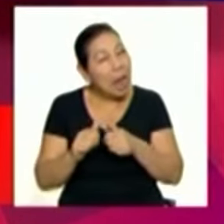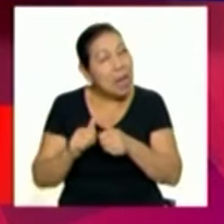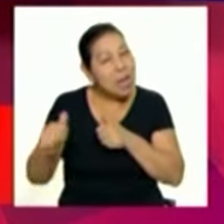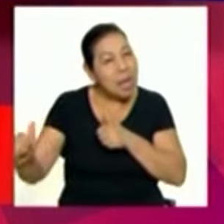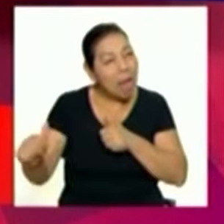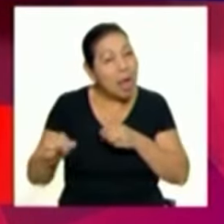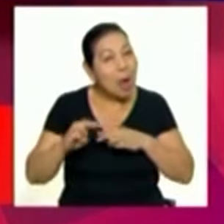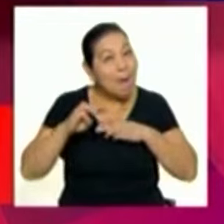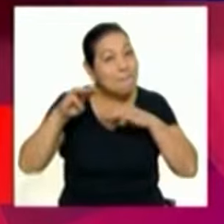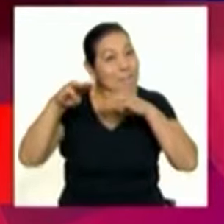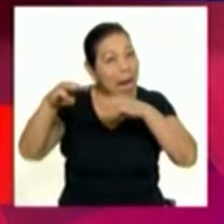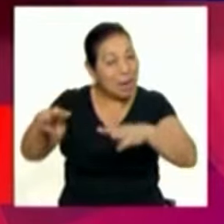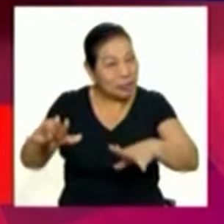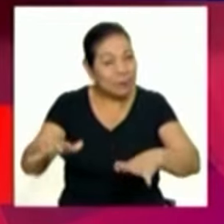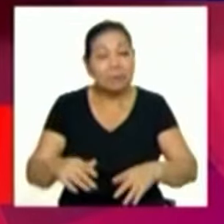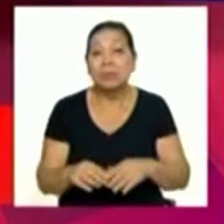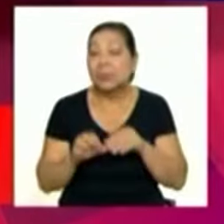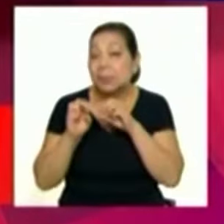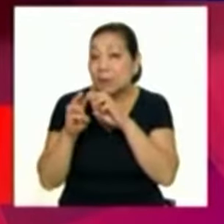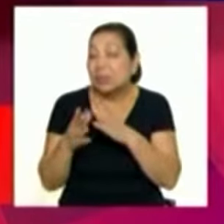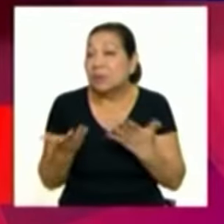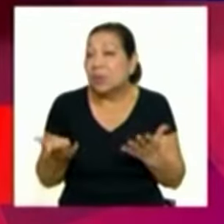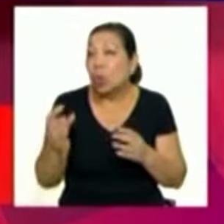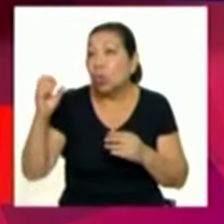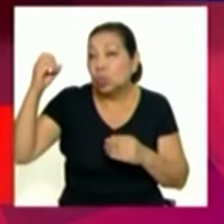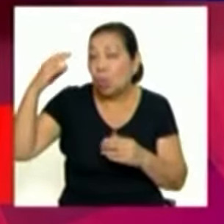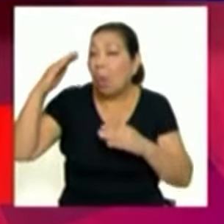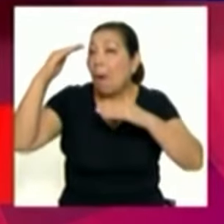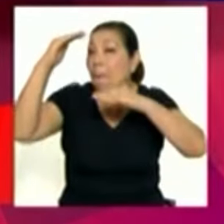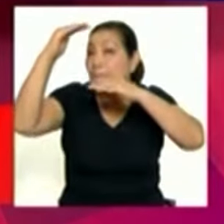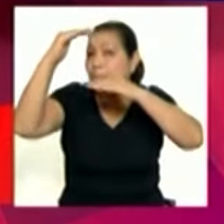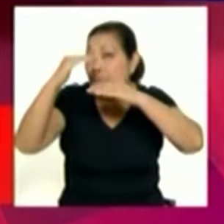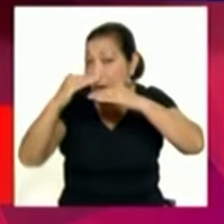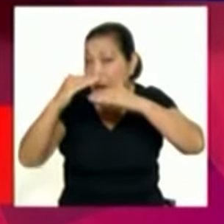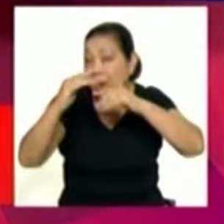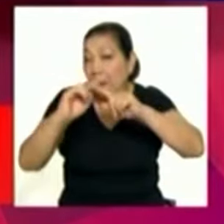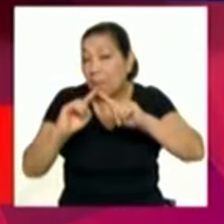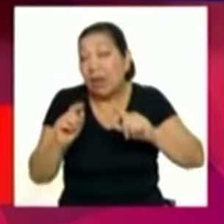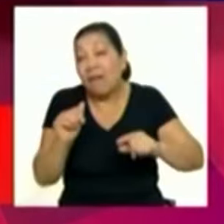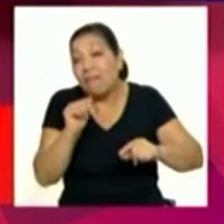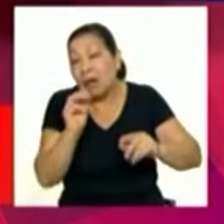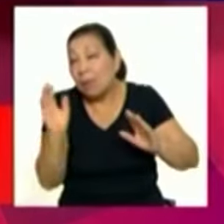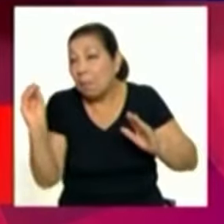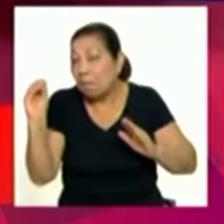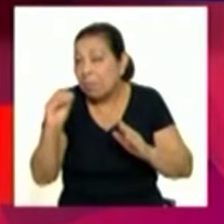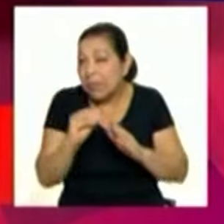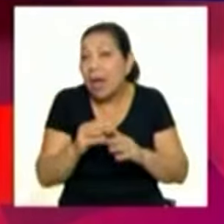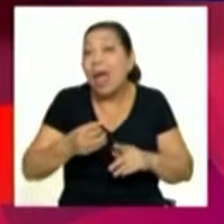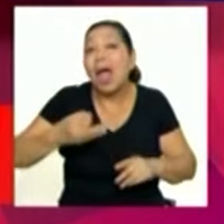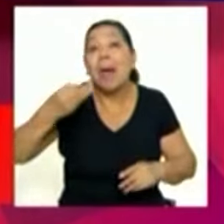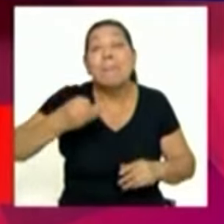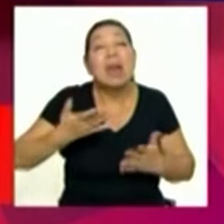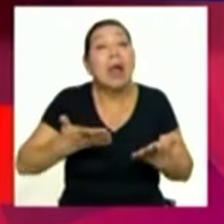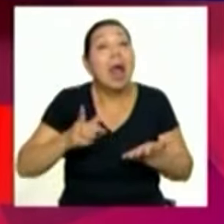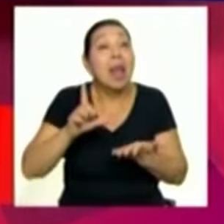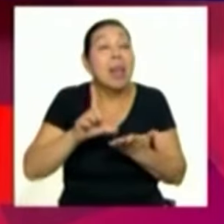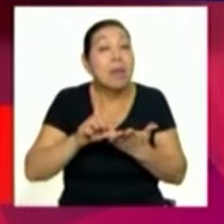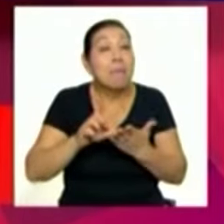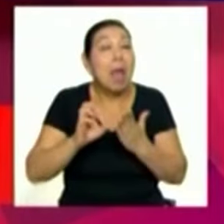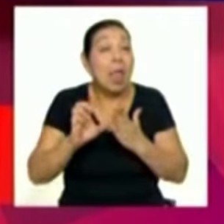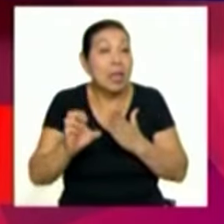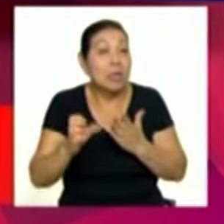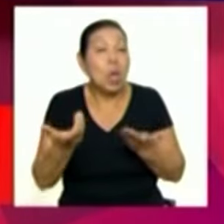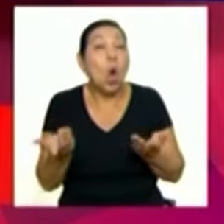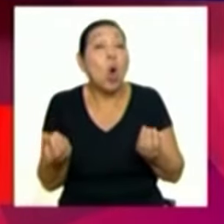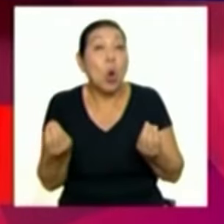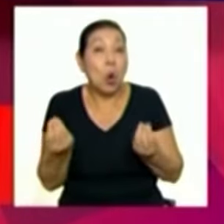lejos del mar, ¿no? La probabilidad de brillo solar es baja, sin embargo todavía está presente, pero en especial para lo que es Lima Oeste y